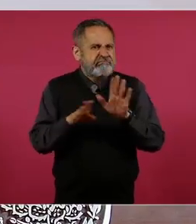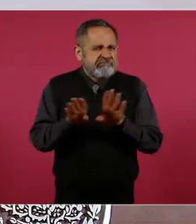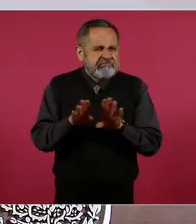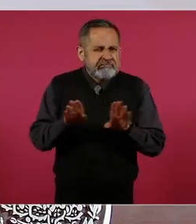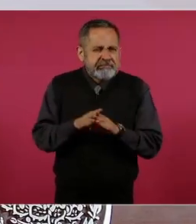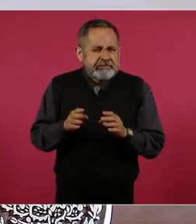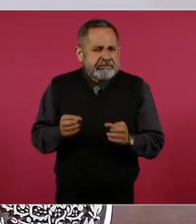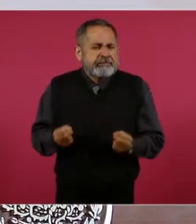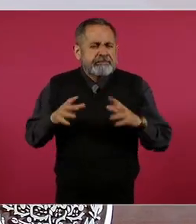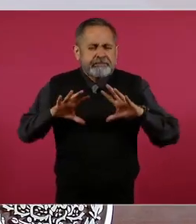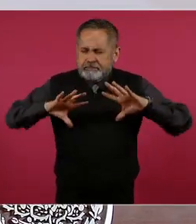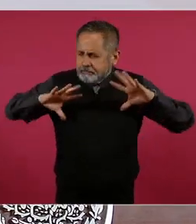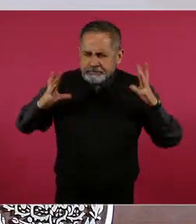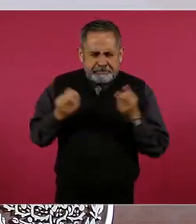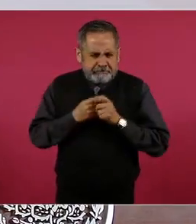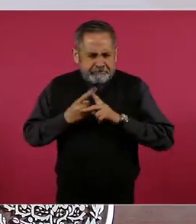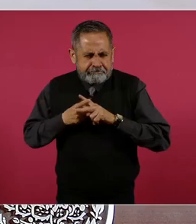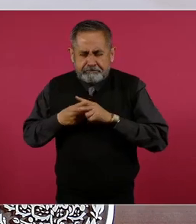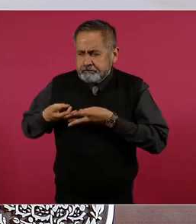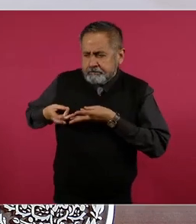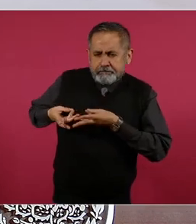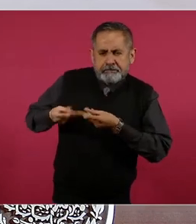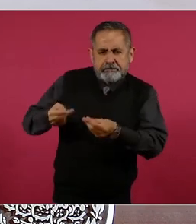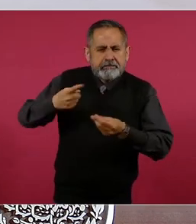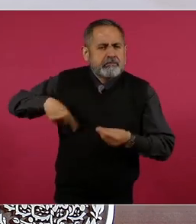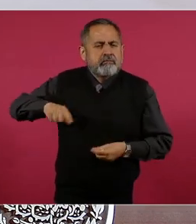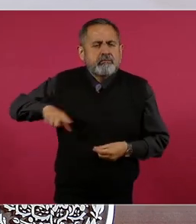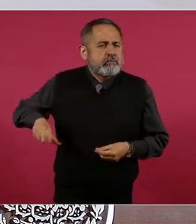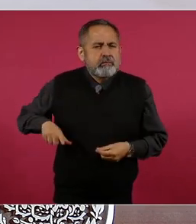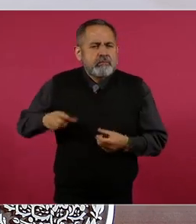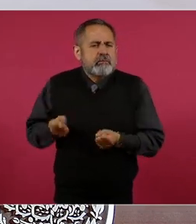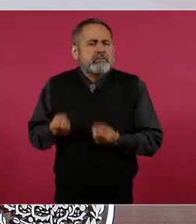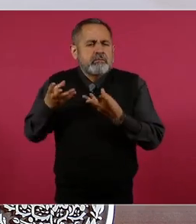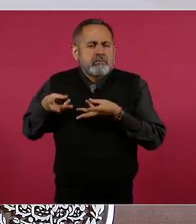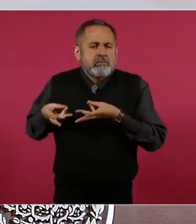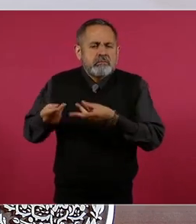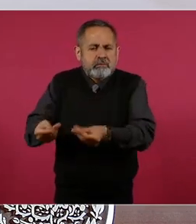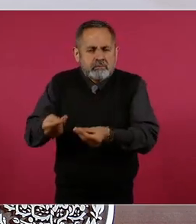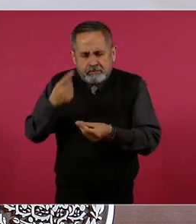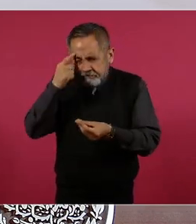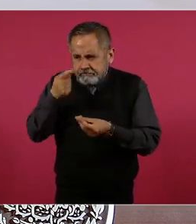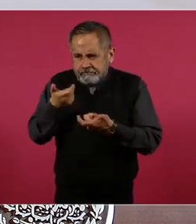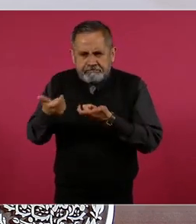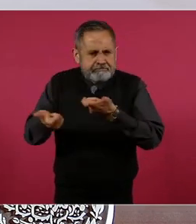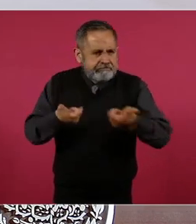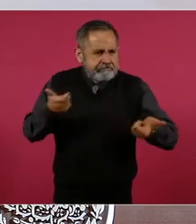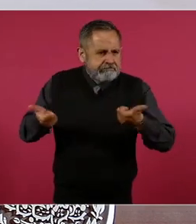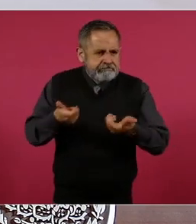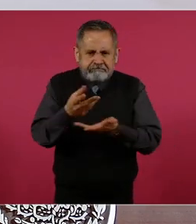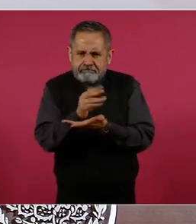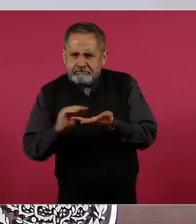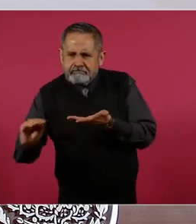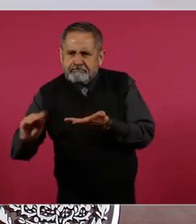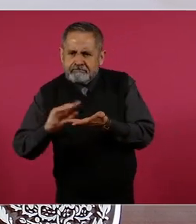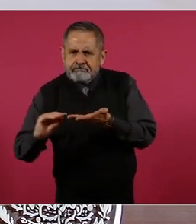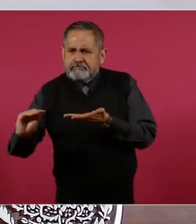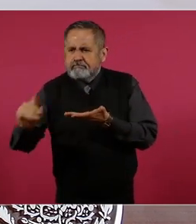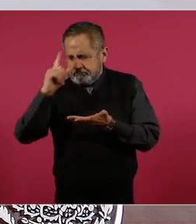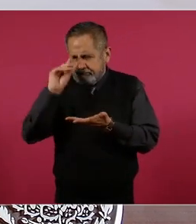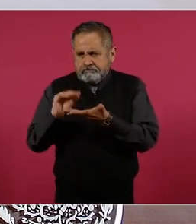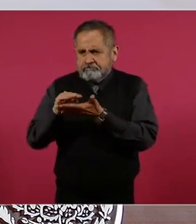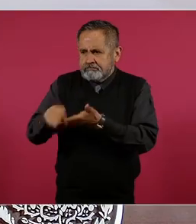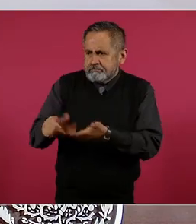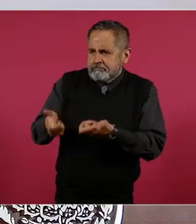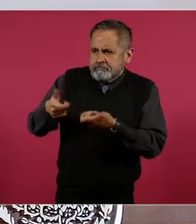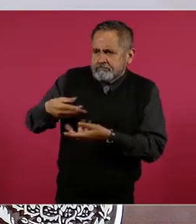reconfiguración que hemos hecho del gasto público para poder direccionar más recursos hacia la inversión